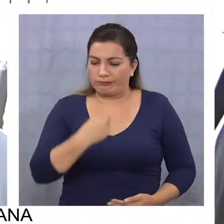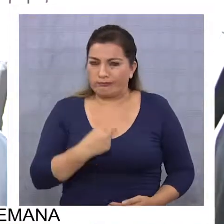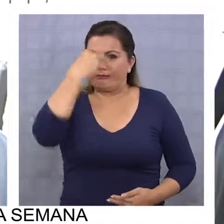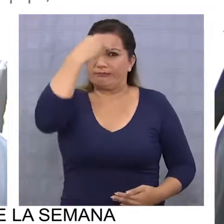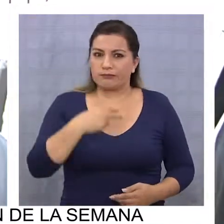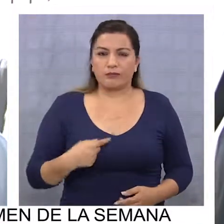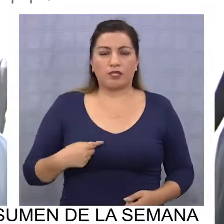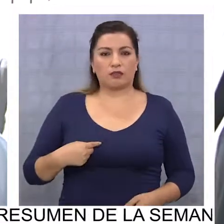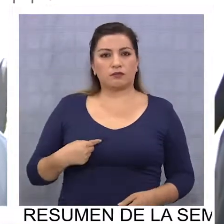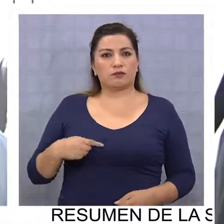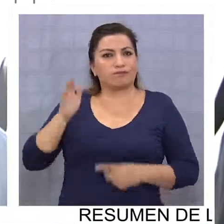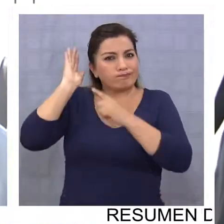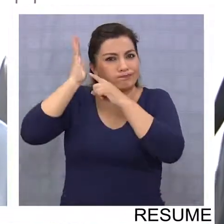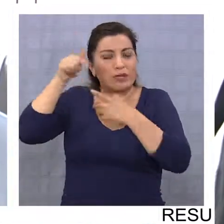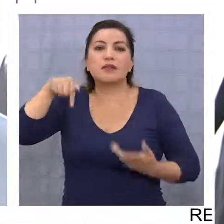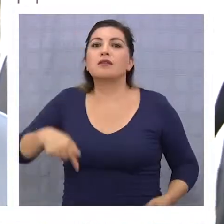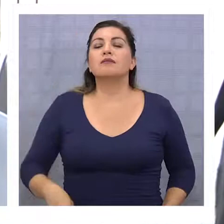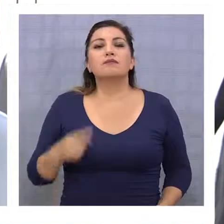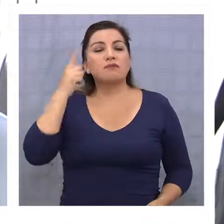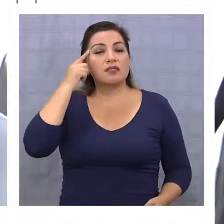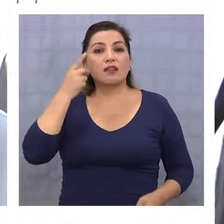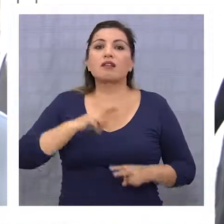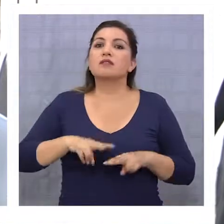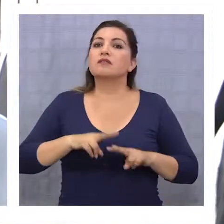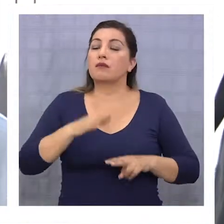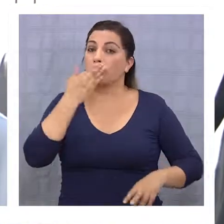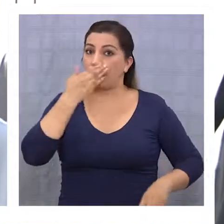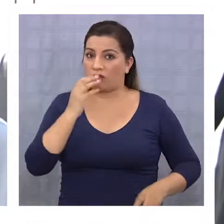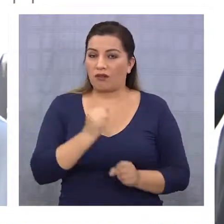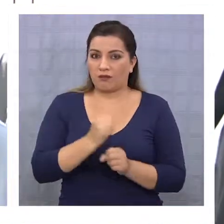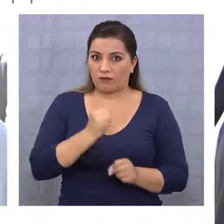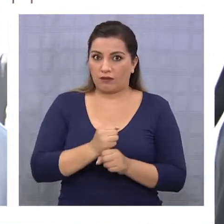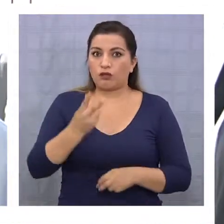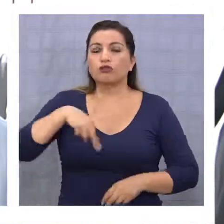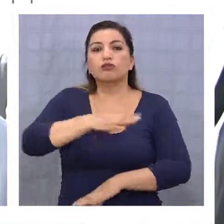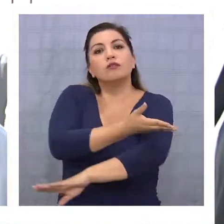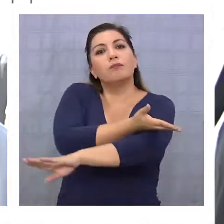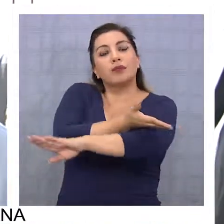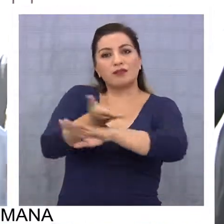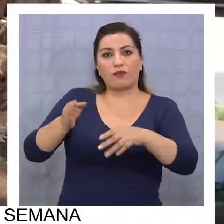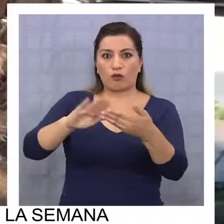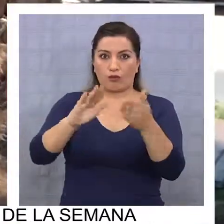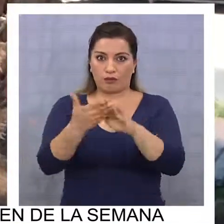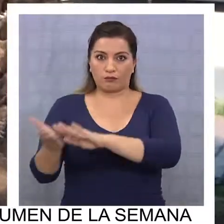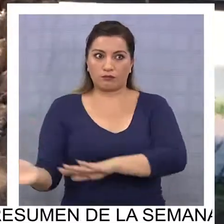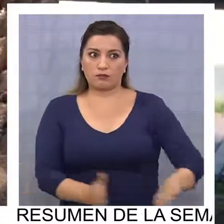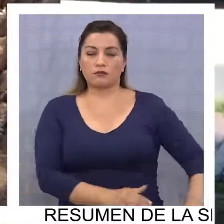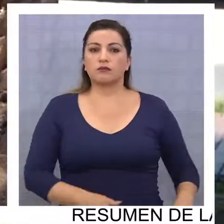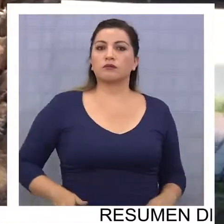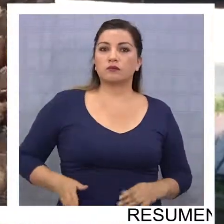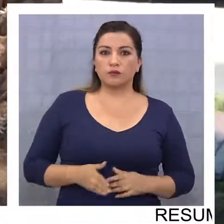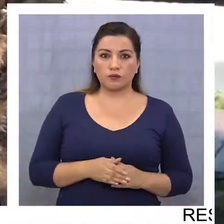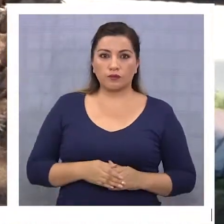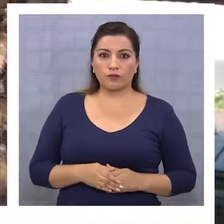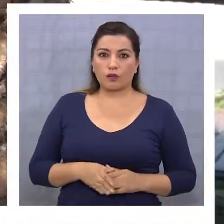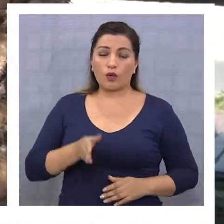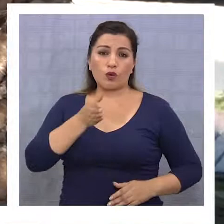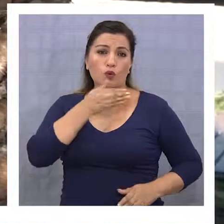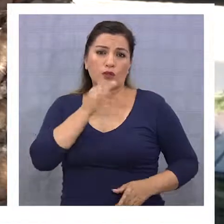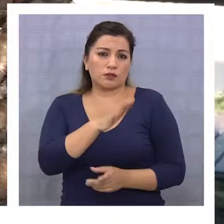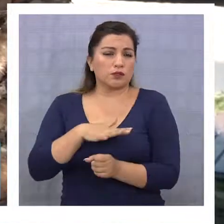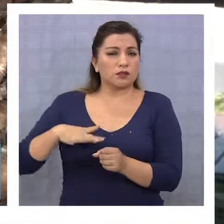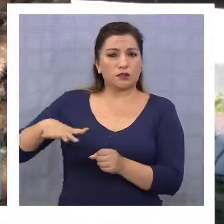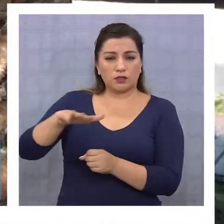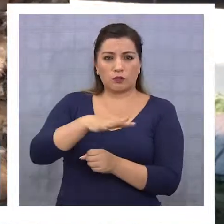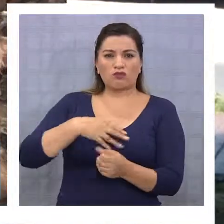hay que responder a esa crítica y es hay que mejorarla porque nosotros estamos para servir a la comunidad. No hemos tenido situaciones,